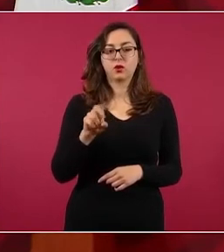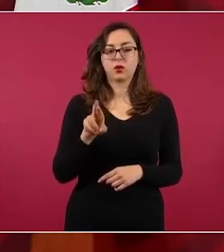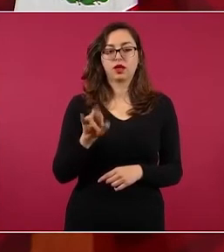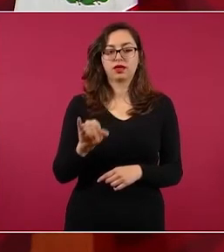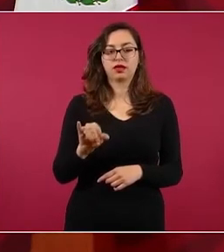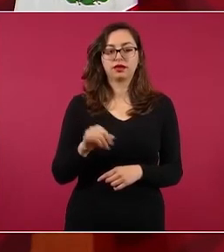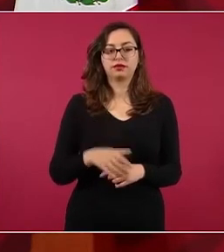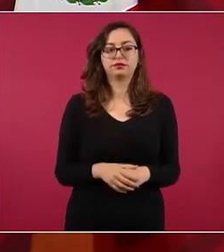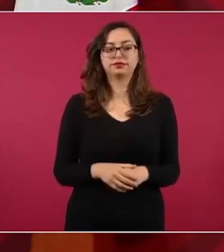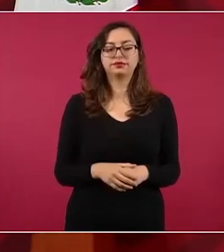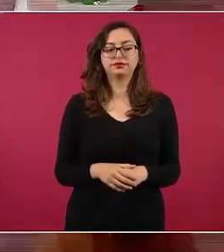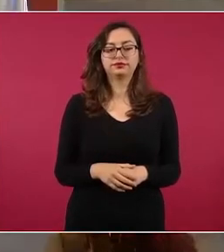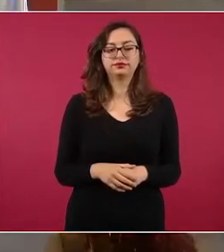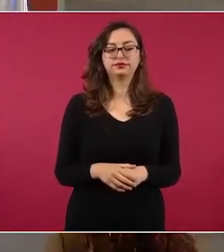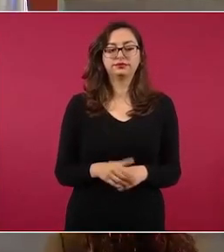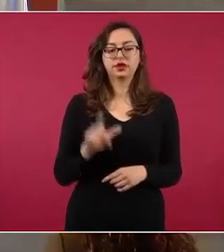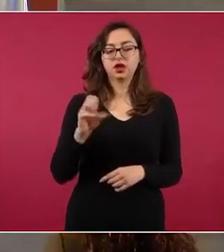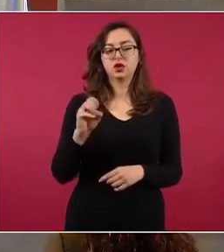Silberto Lozano,